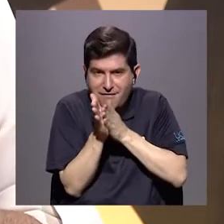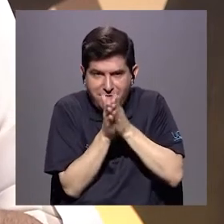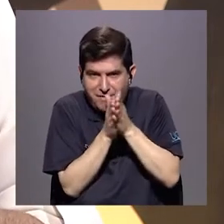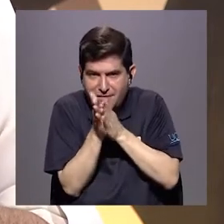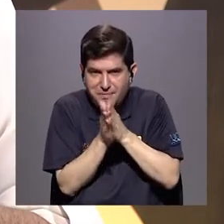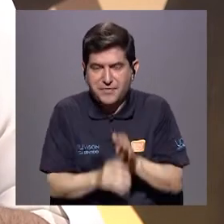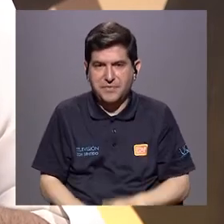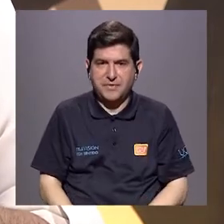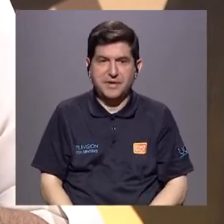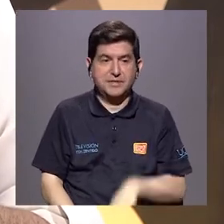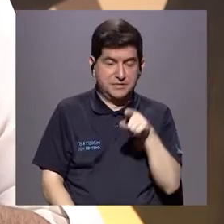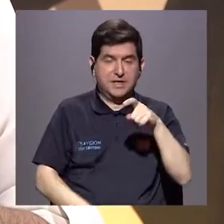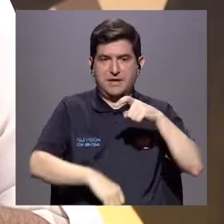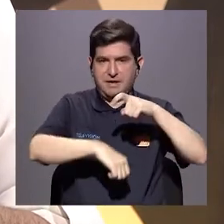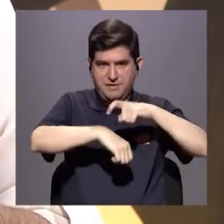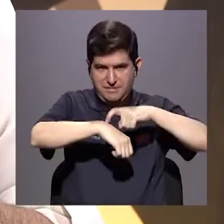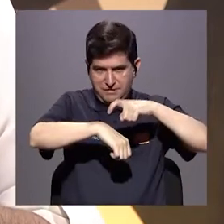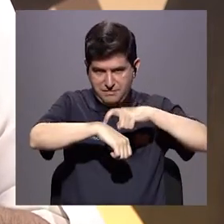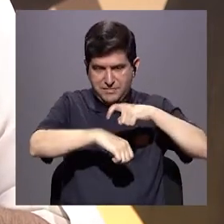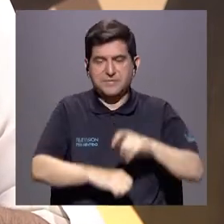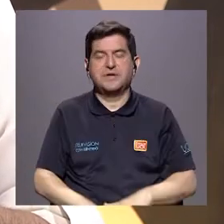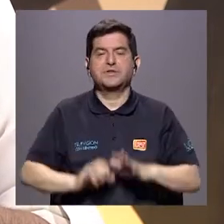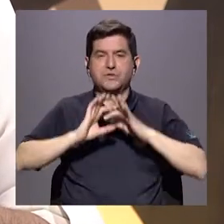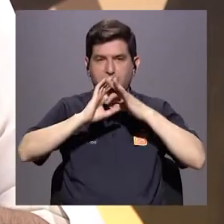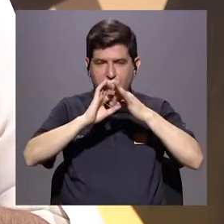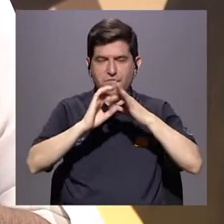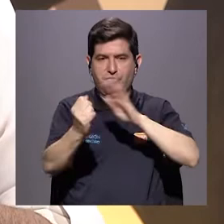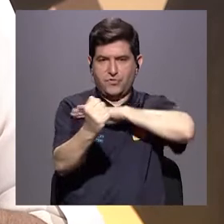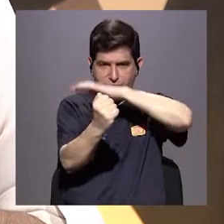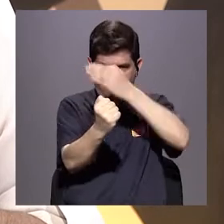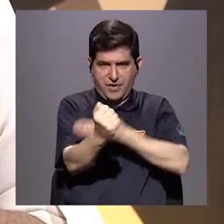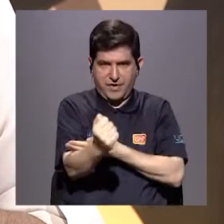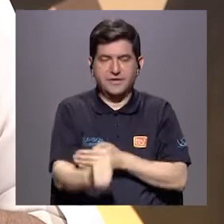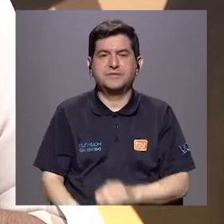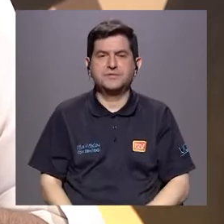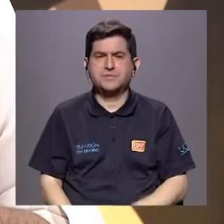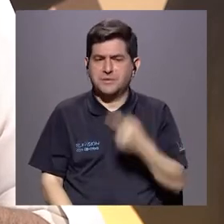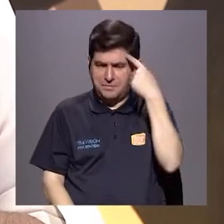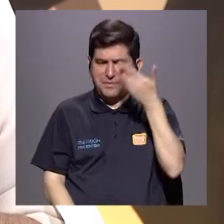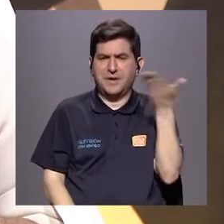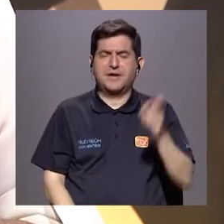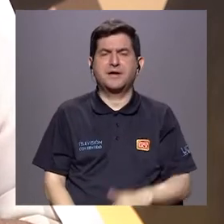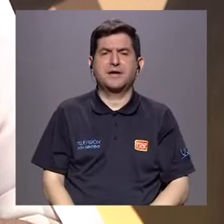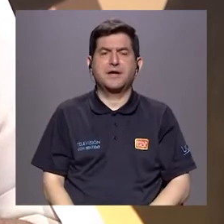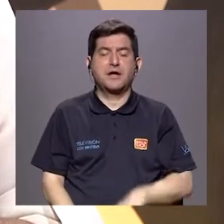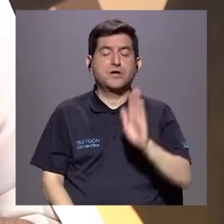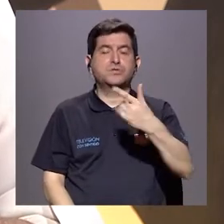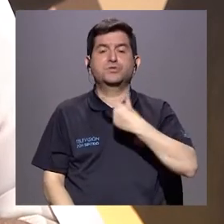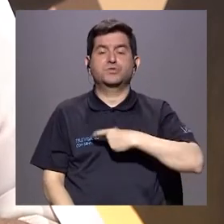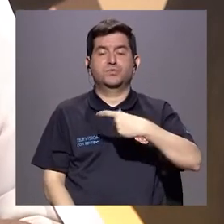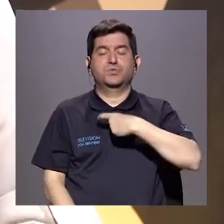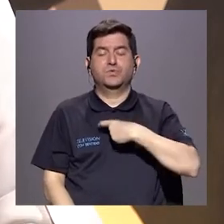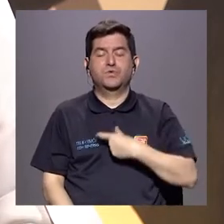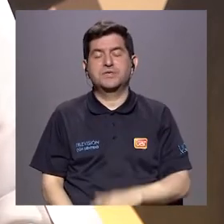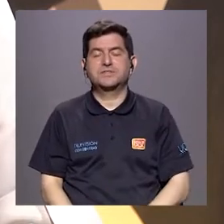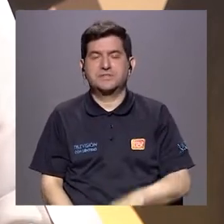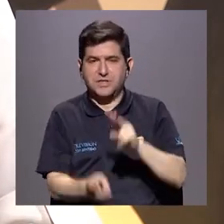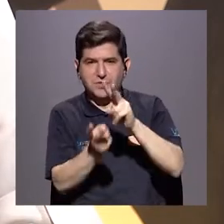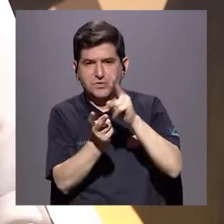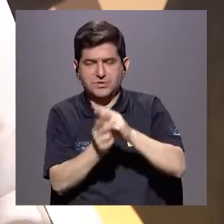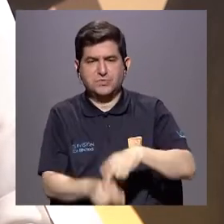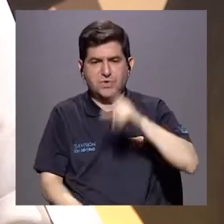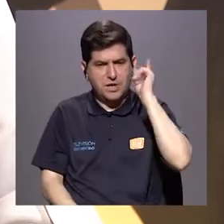esa relación de poder para imponer su deseo sexual sobre